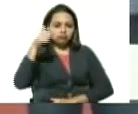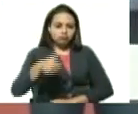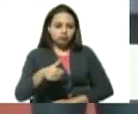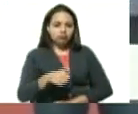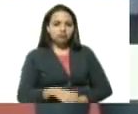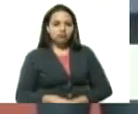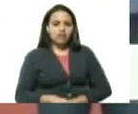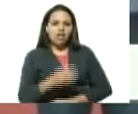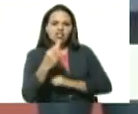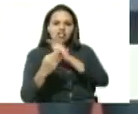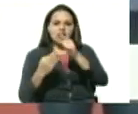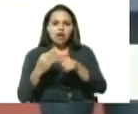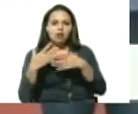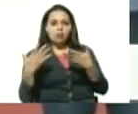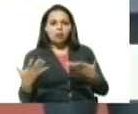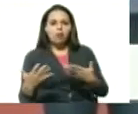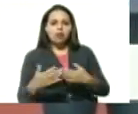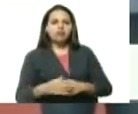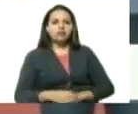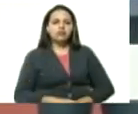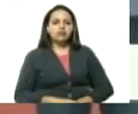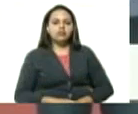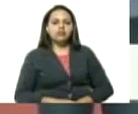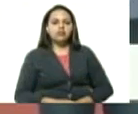rutas son Chacopata